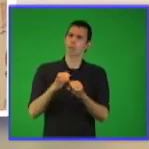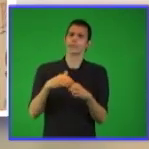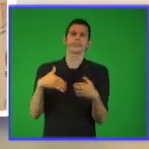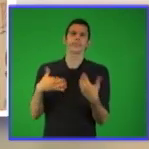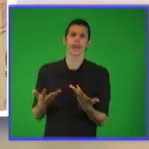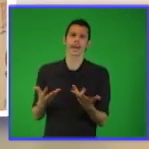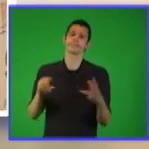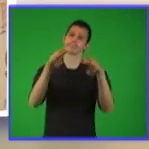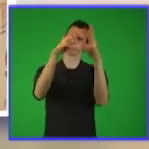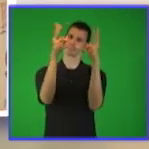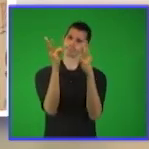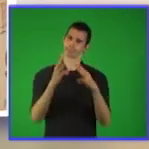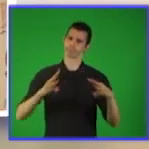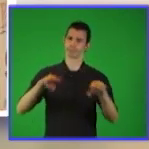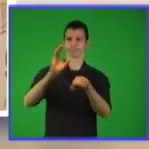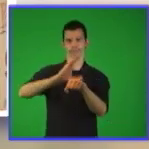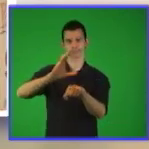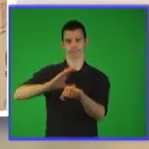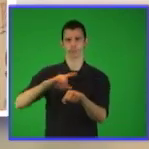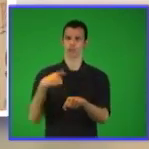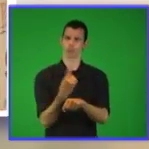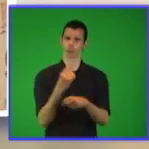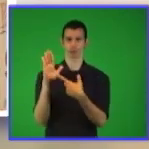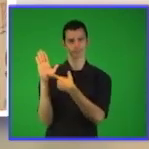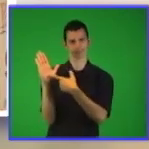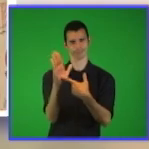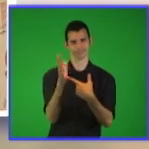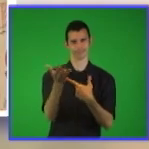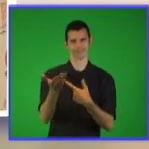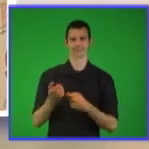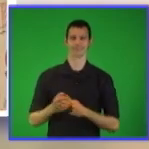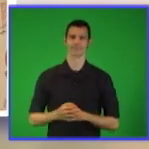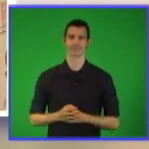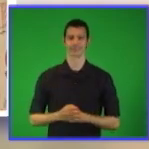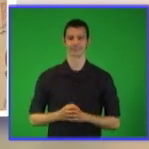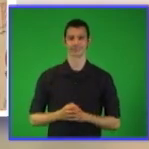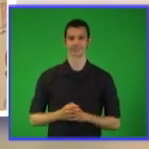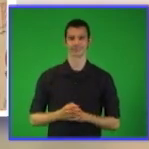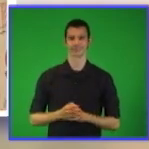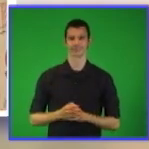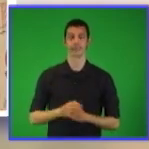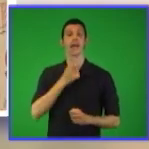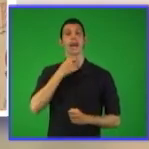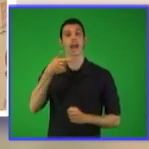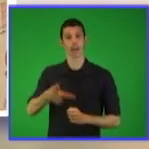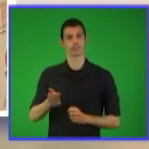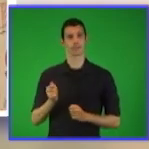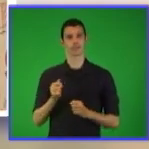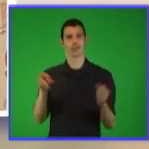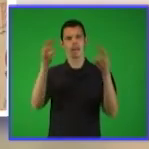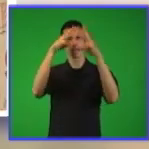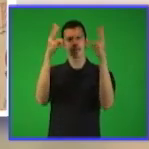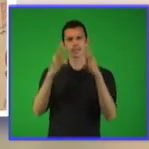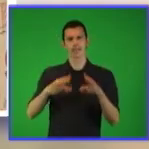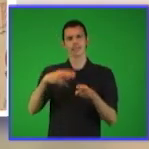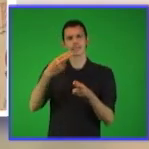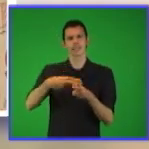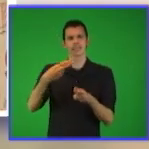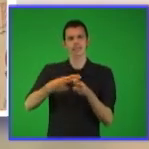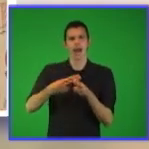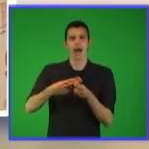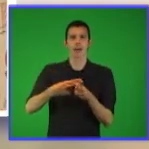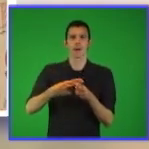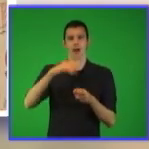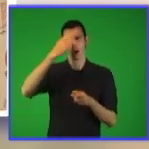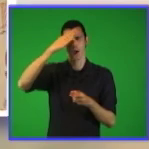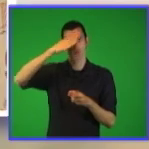presentando. En el portal educativo Cuba Educa, desde sus enlaces pueden acceder a